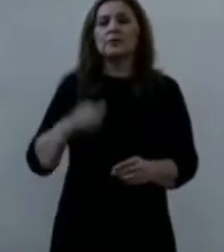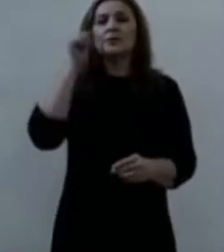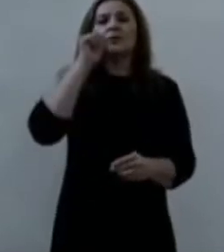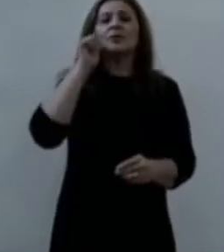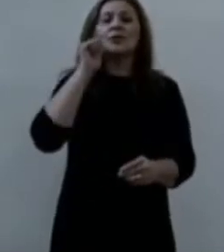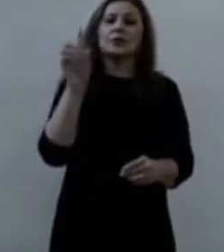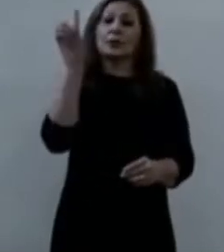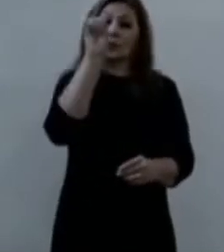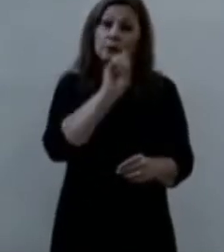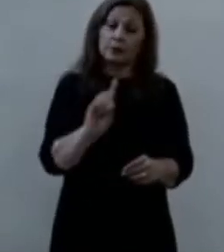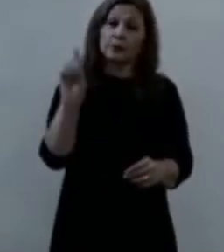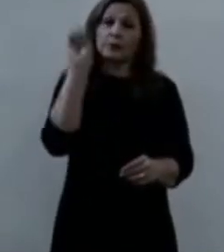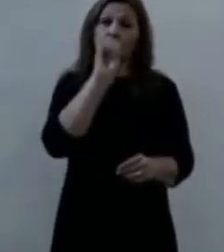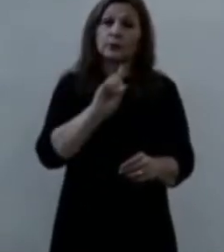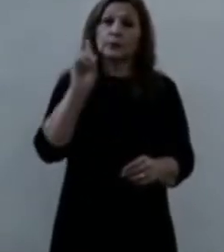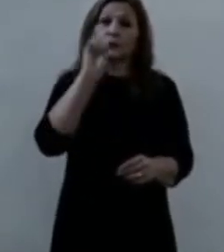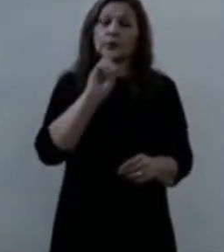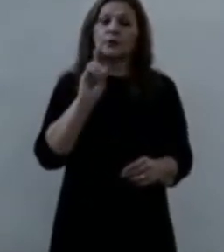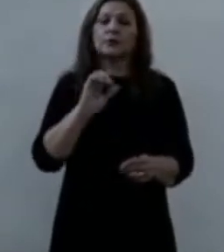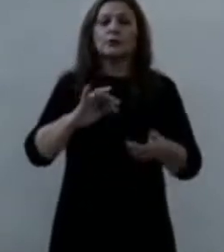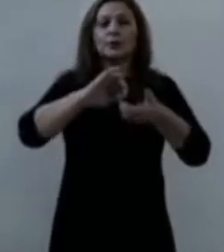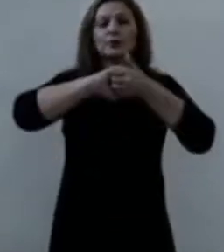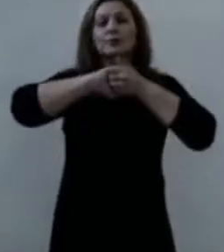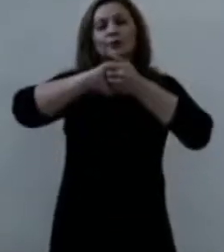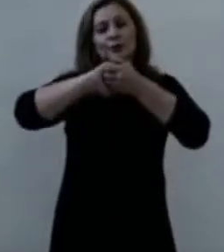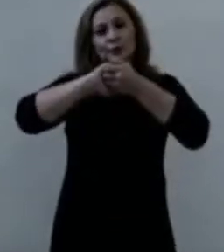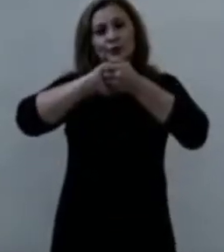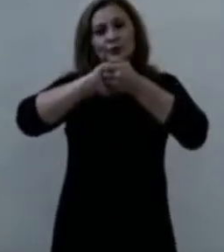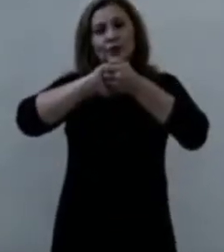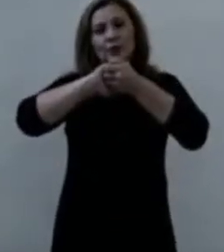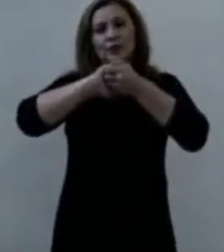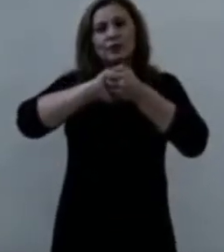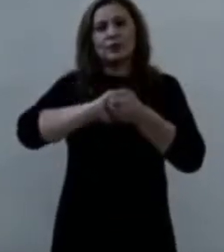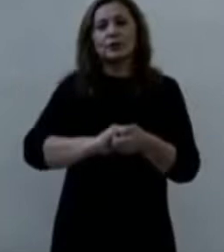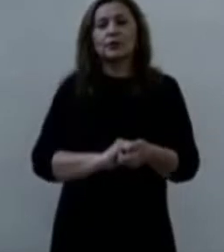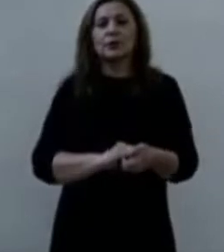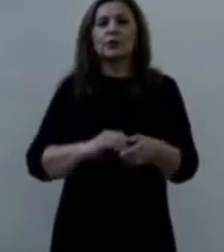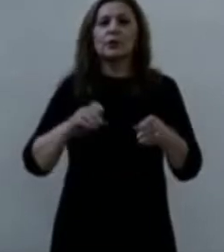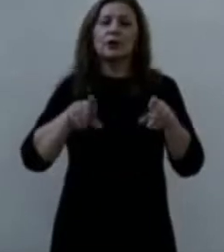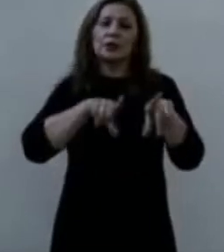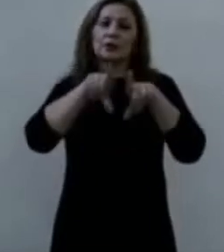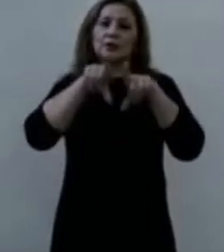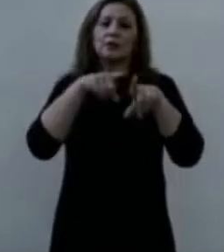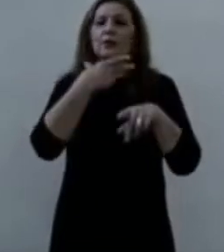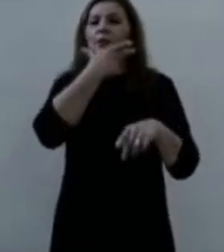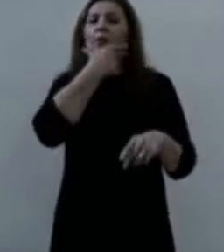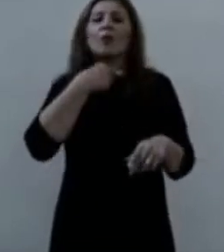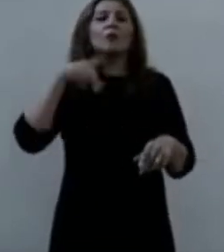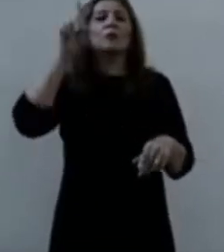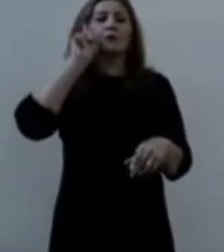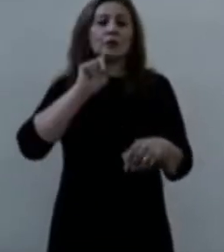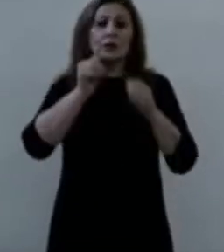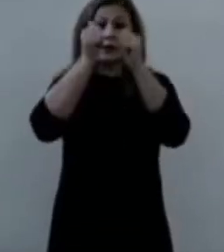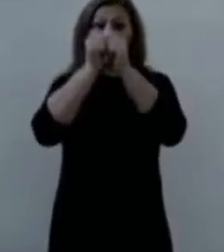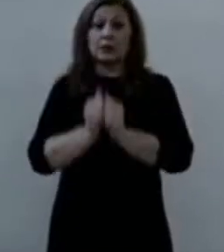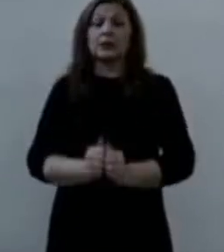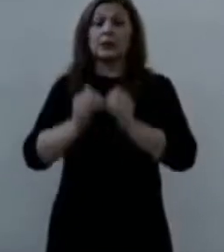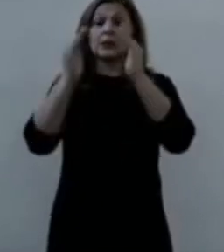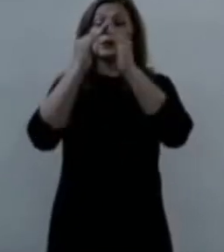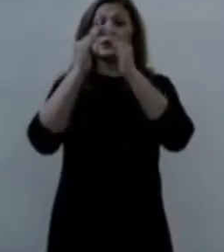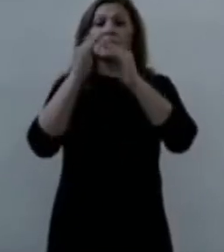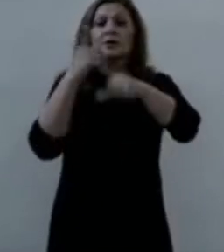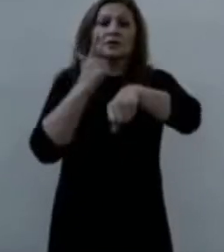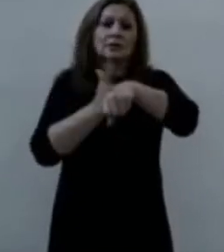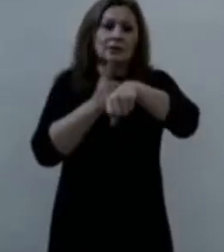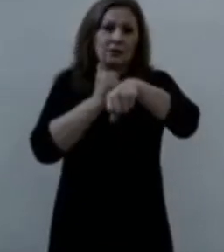domingos, enviamos un saludo a las hermanas y hermanos enfermos que